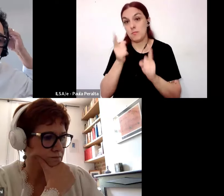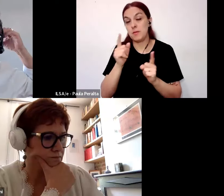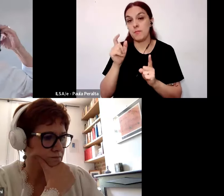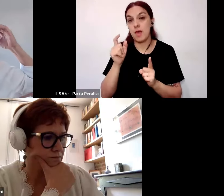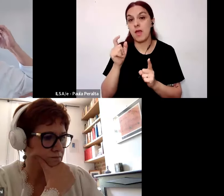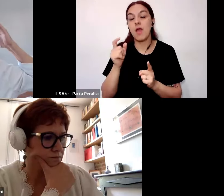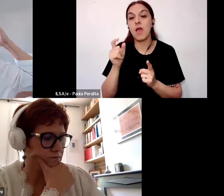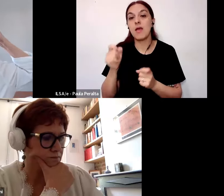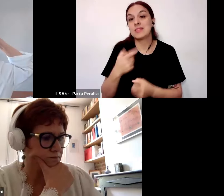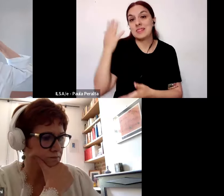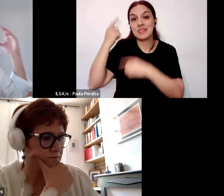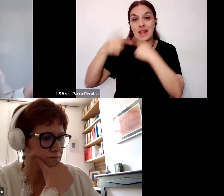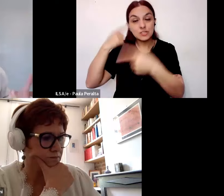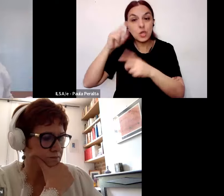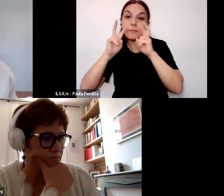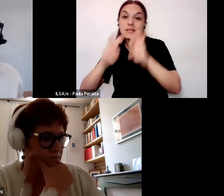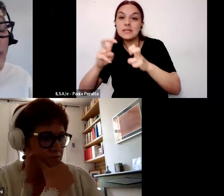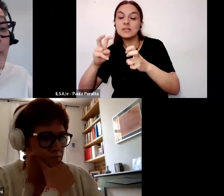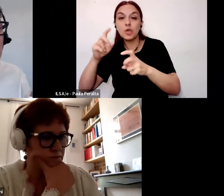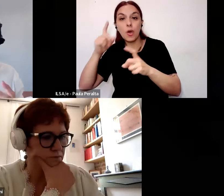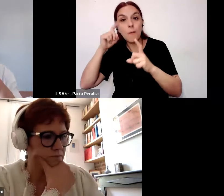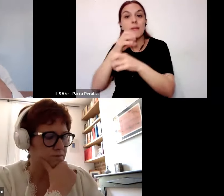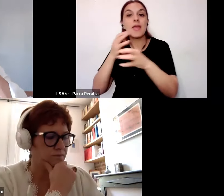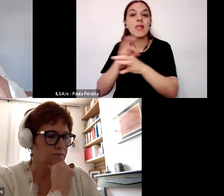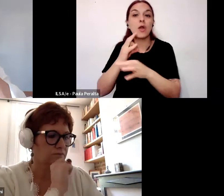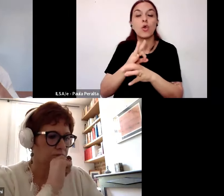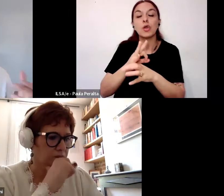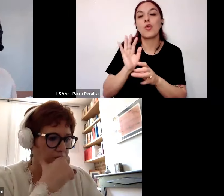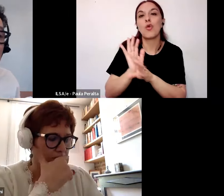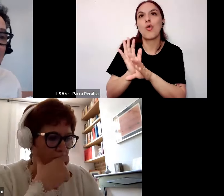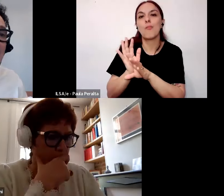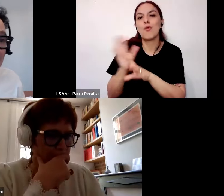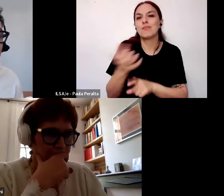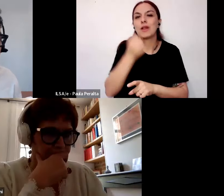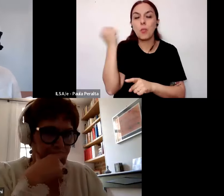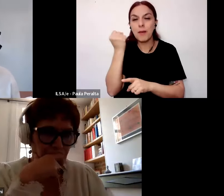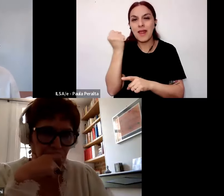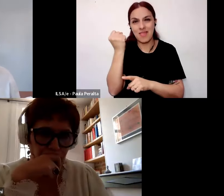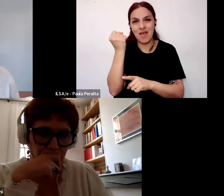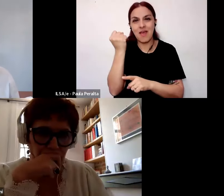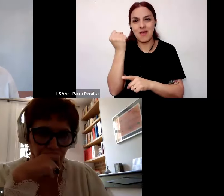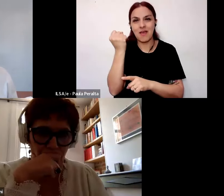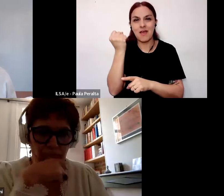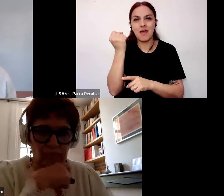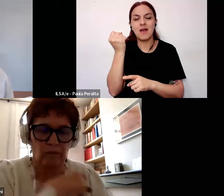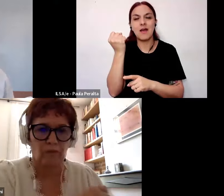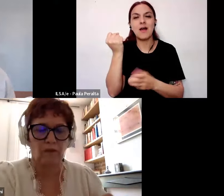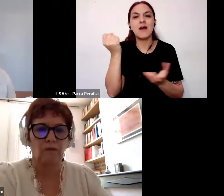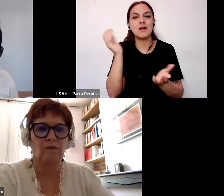investigación pedagógica recuperada como memoria de la escuela memoria como memoria